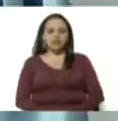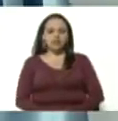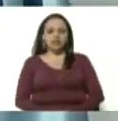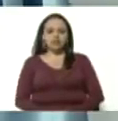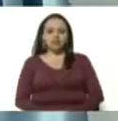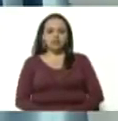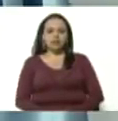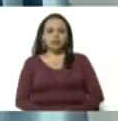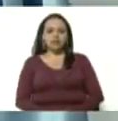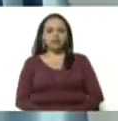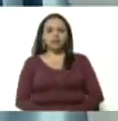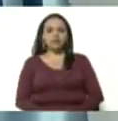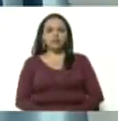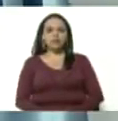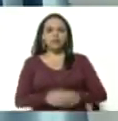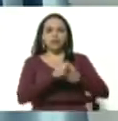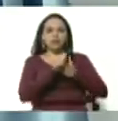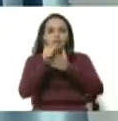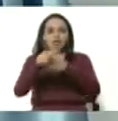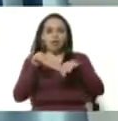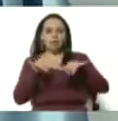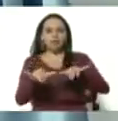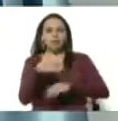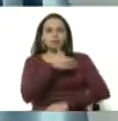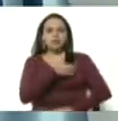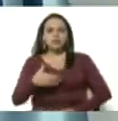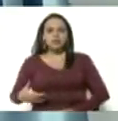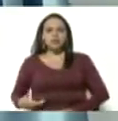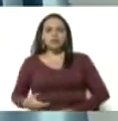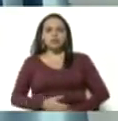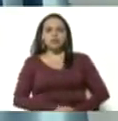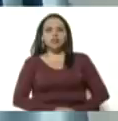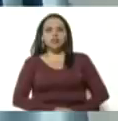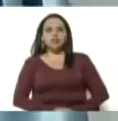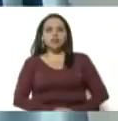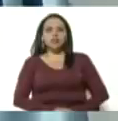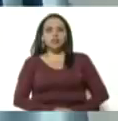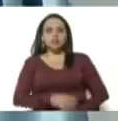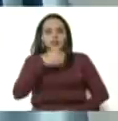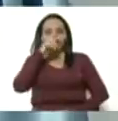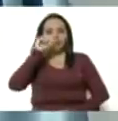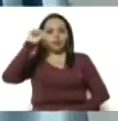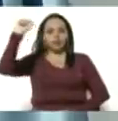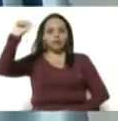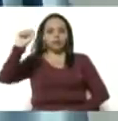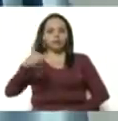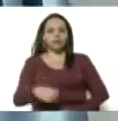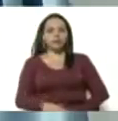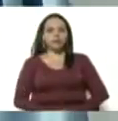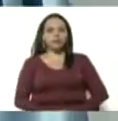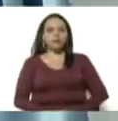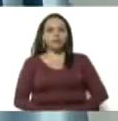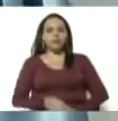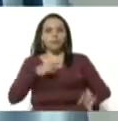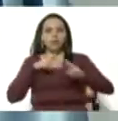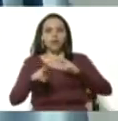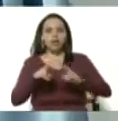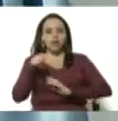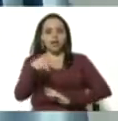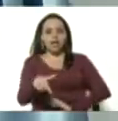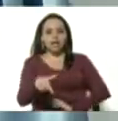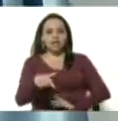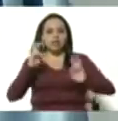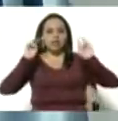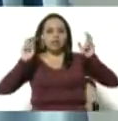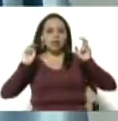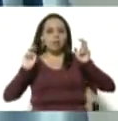que lidera el propio Presidente de la República, Hugo Chávez, Nicolás Maduro, en relación a esta materia tan